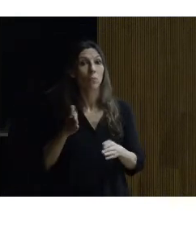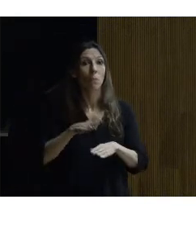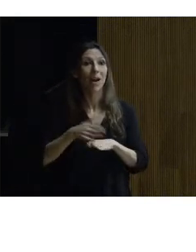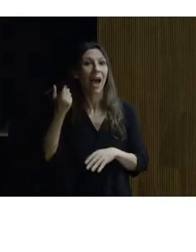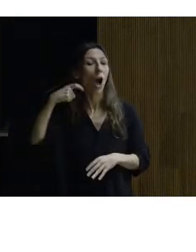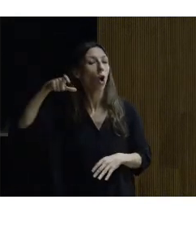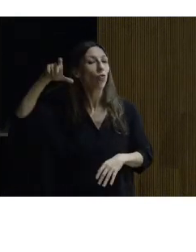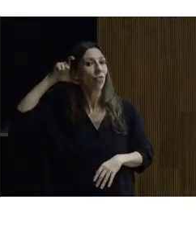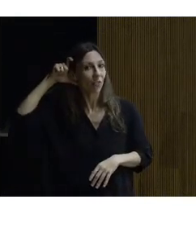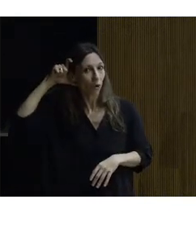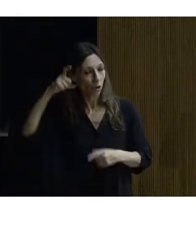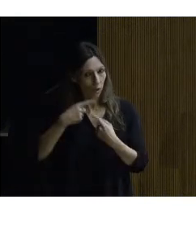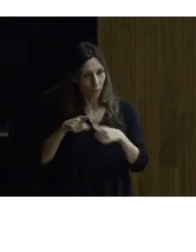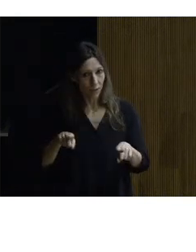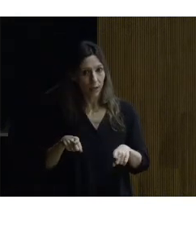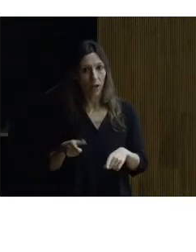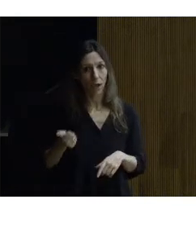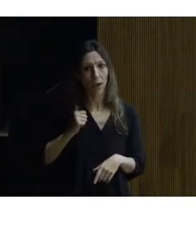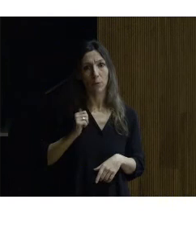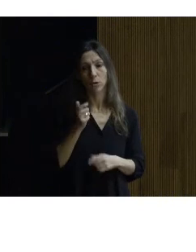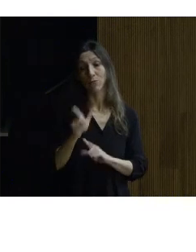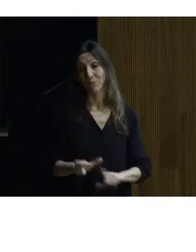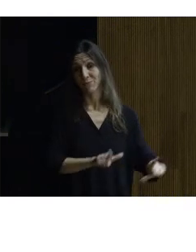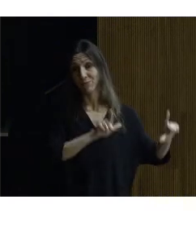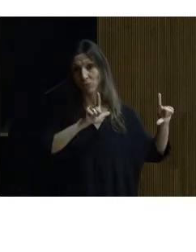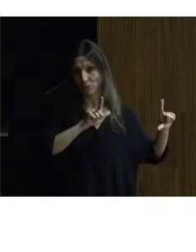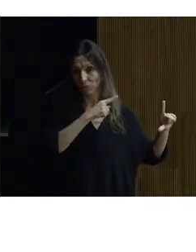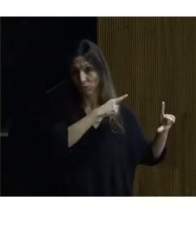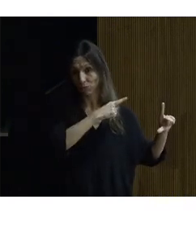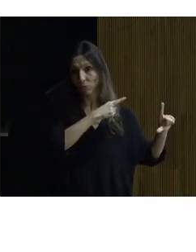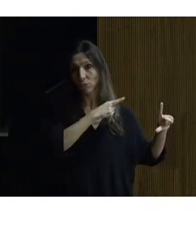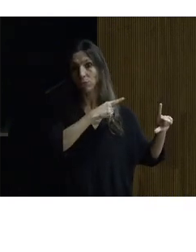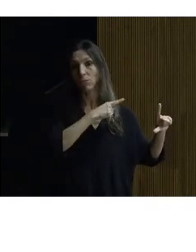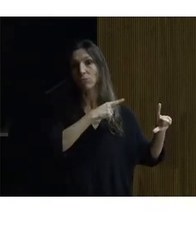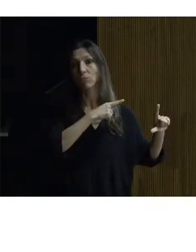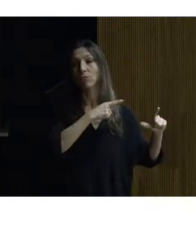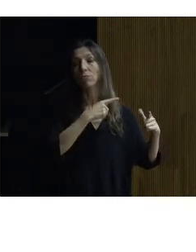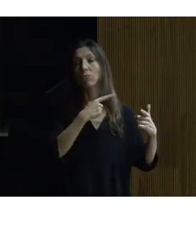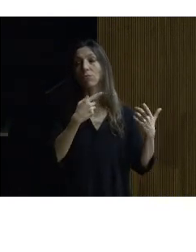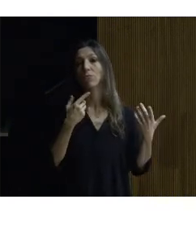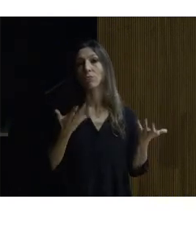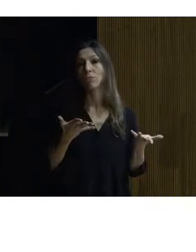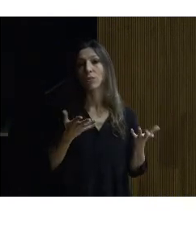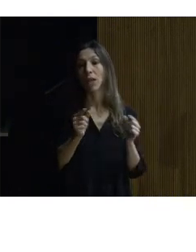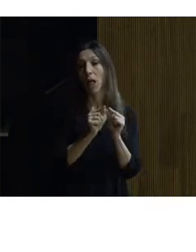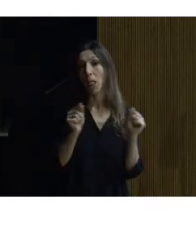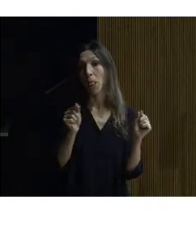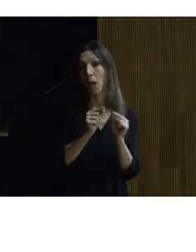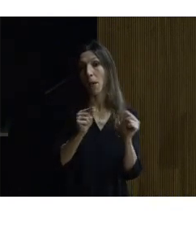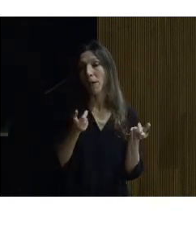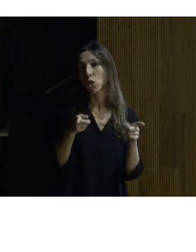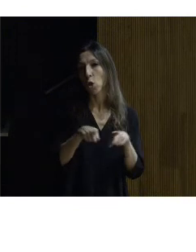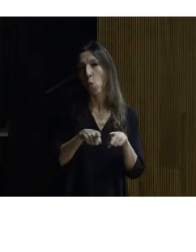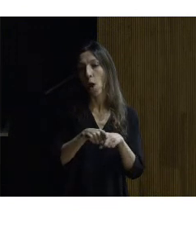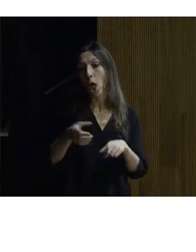aprovecho en esta en esta diapositiva la moneda norteamericana es un daim pero el tamaño sería el de una